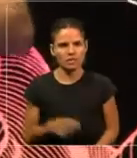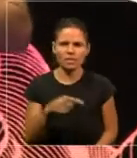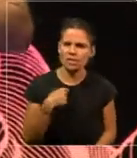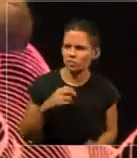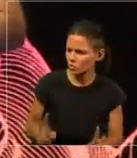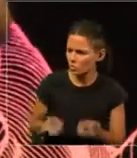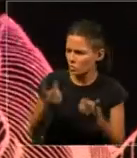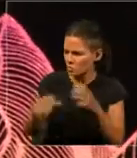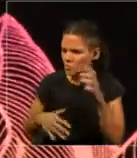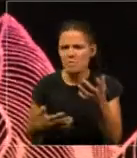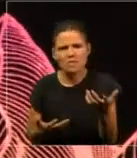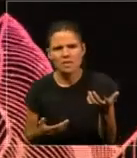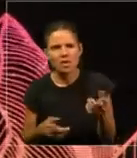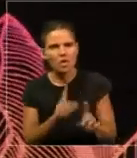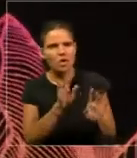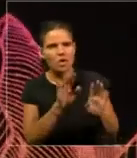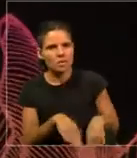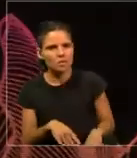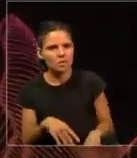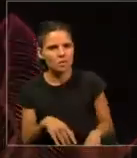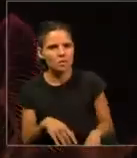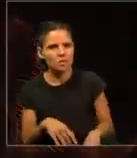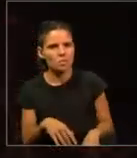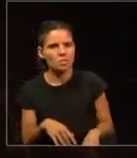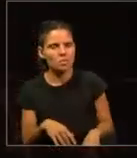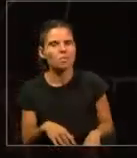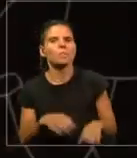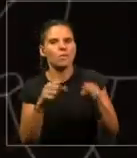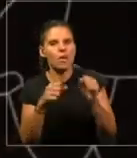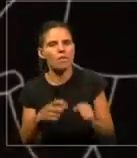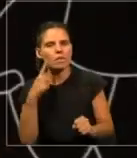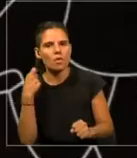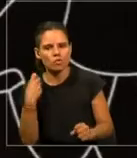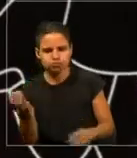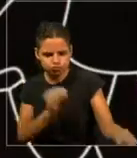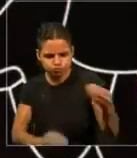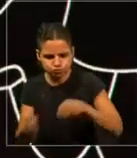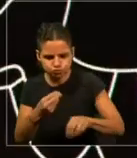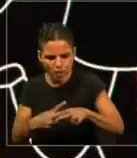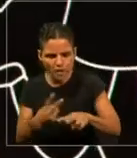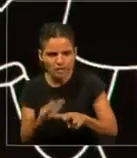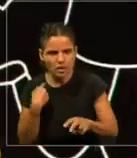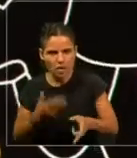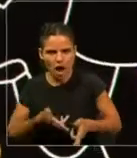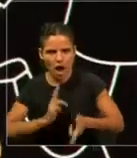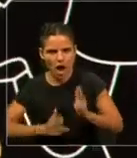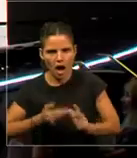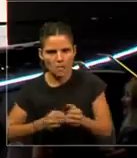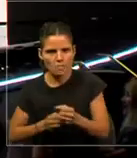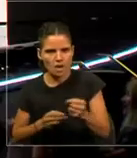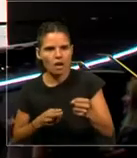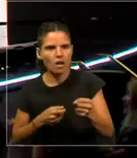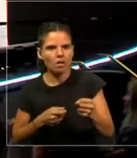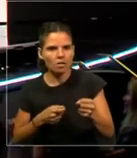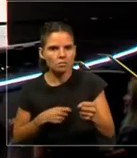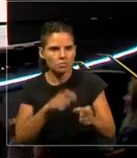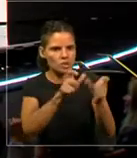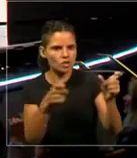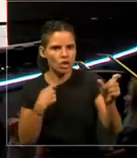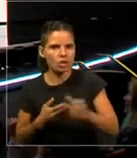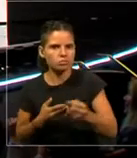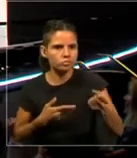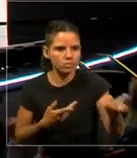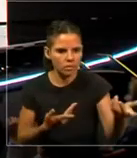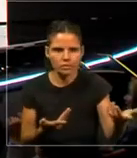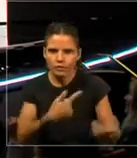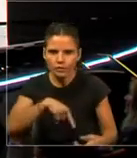hoy hace que desarrollemos un misil y nos lo tiremos nosotros mismos. O sea, hemos desarrollado esa capacidad. Somos el único animal